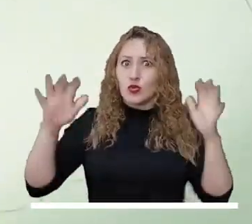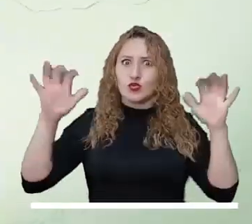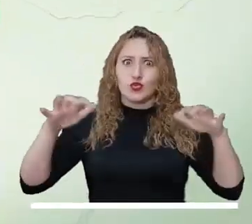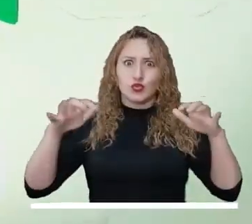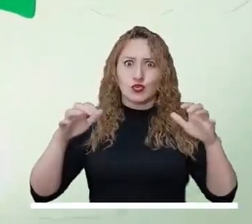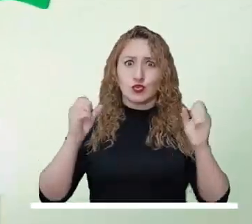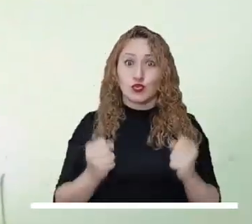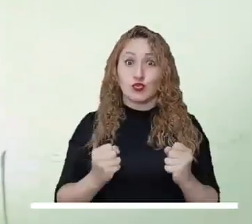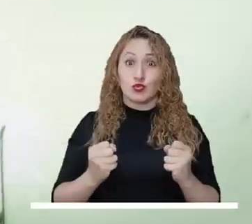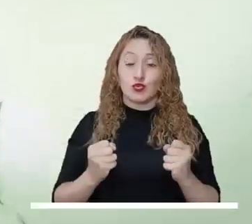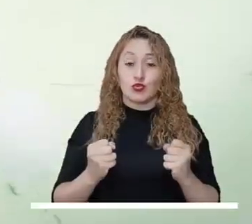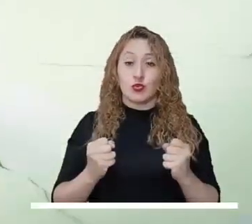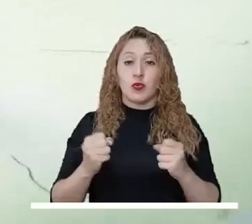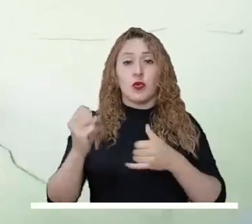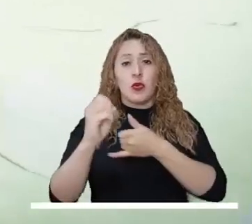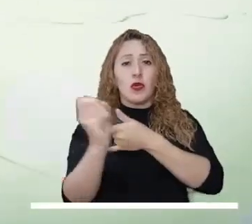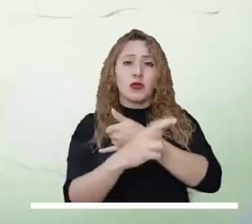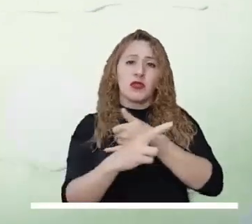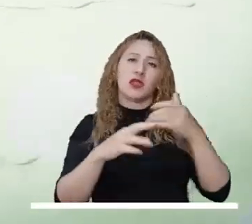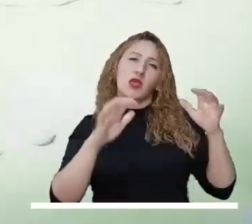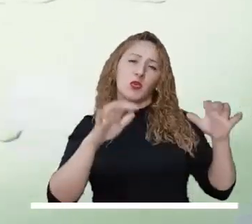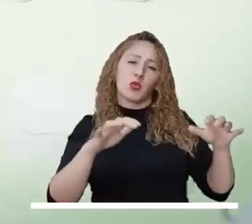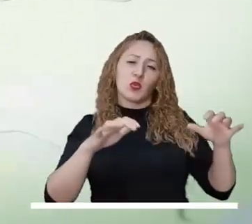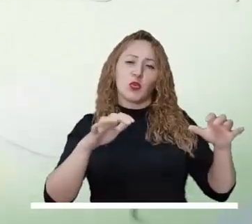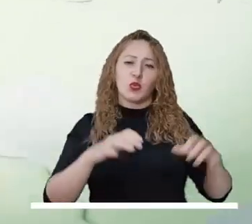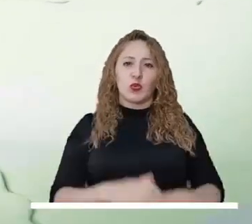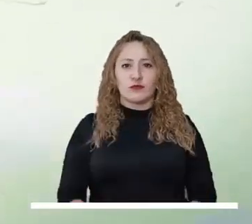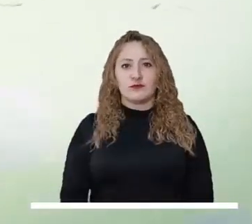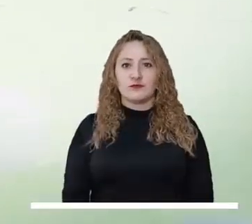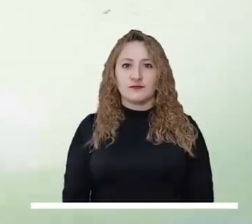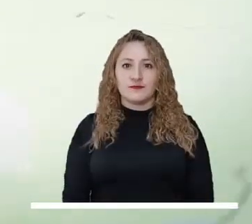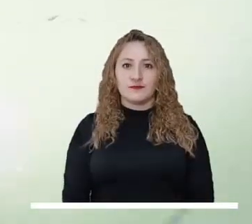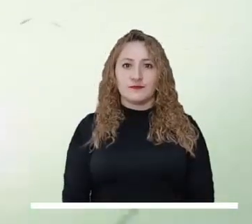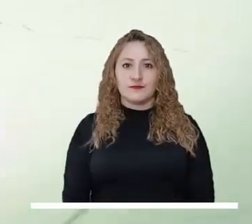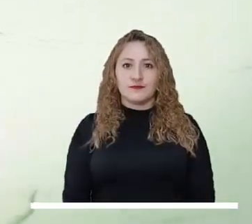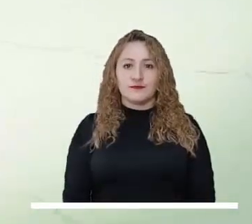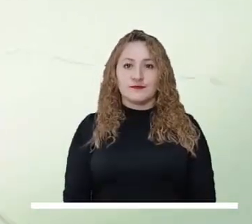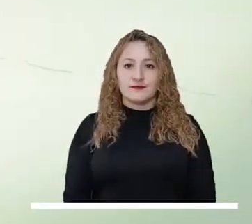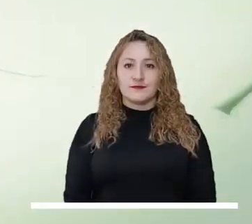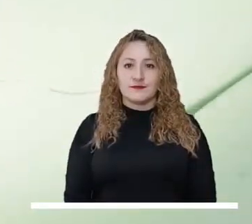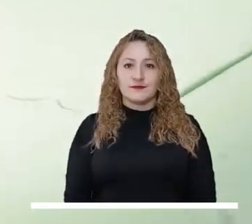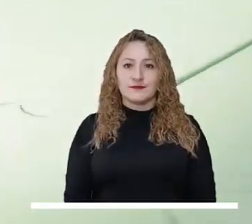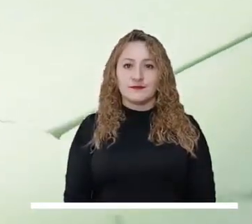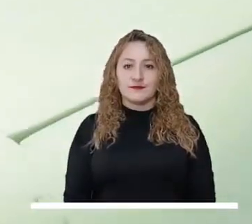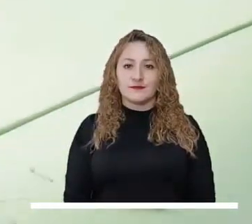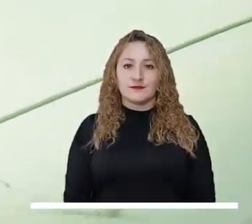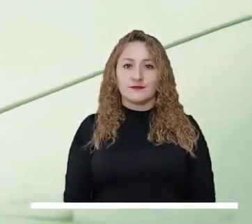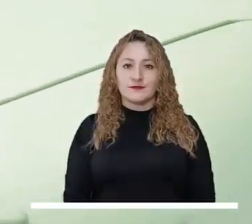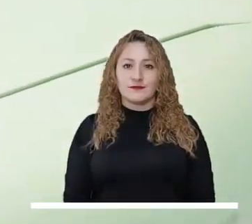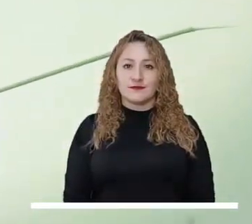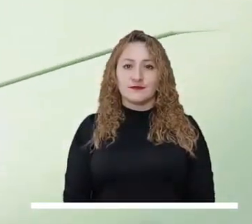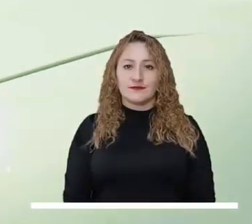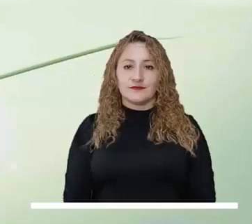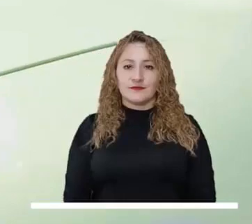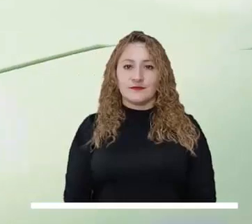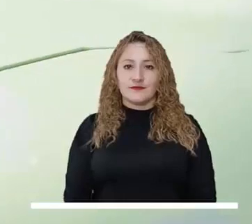región. En el occidente de la región andina se esperan lluvias importantes, mientras que en el oriente se advierten lluvias de menor intensidad.